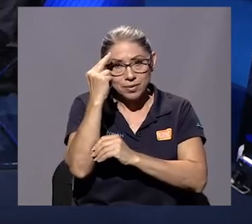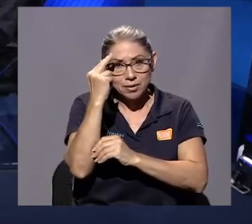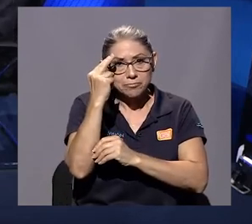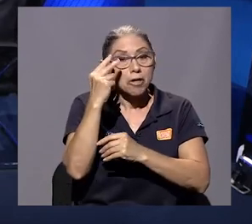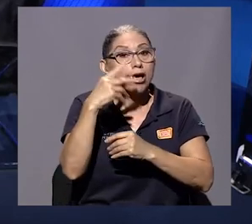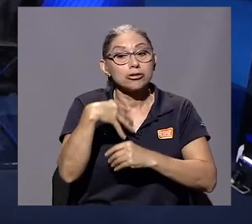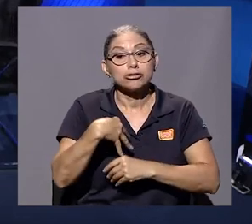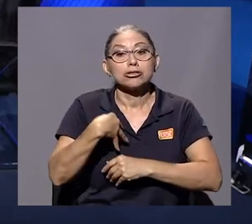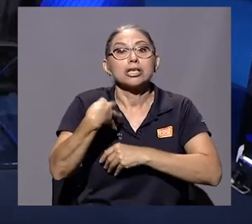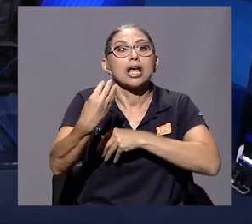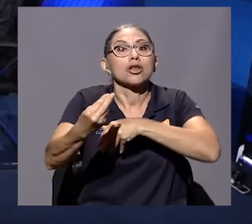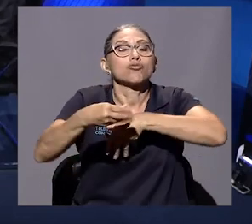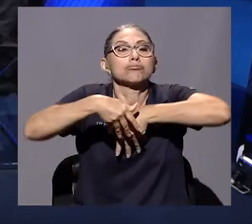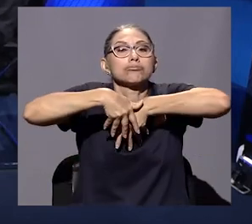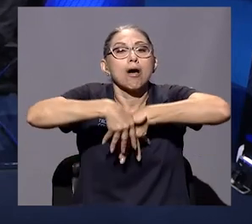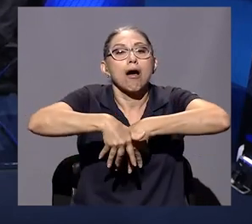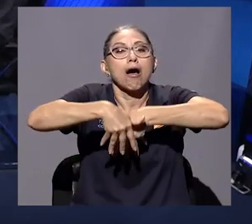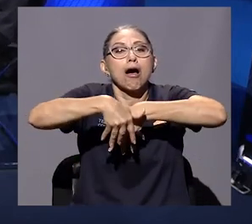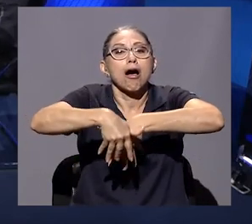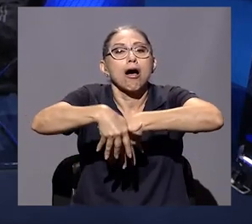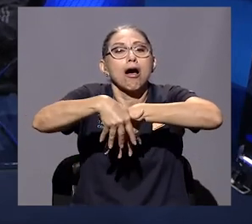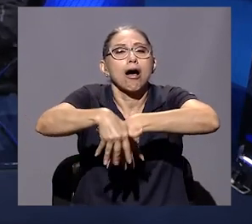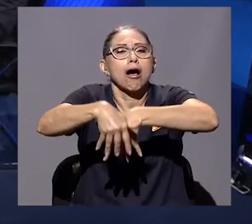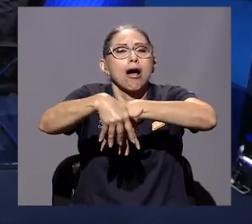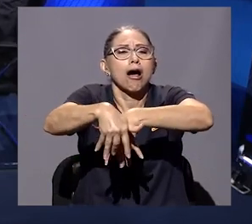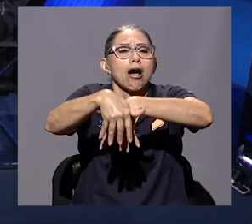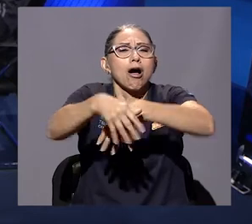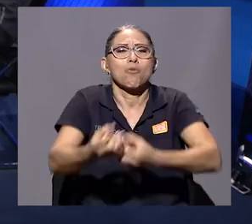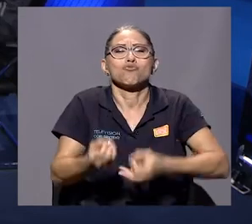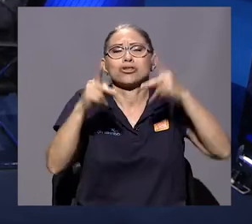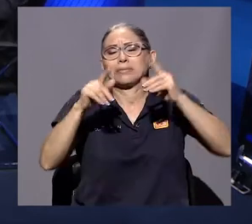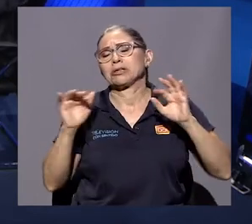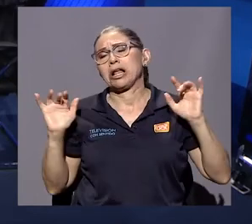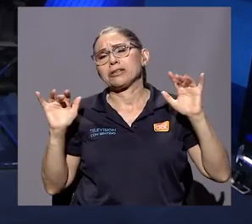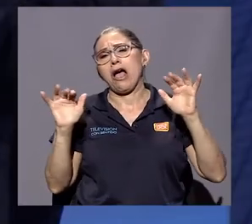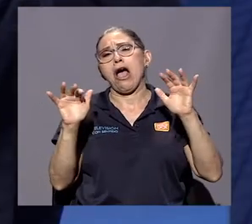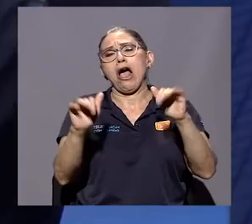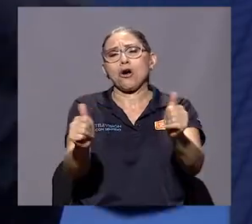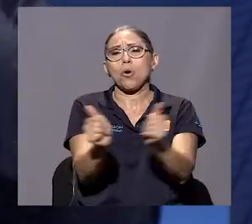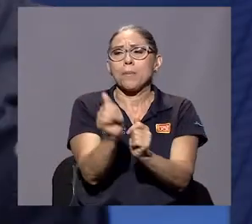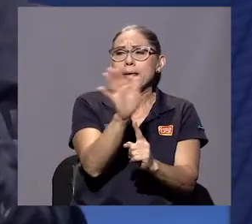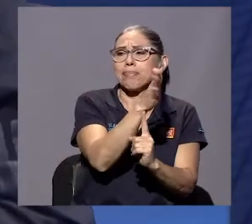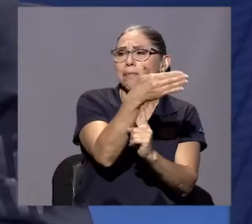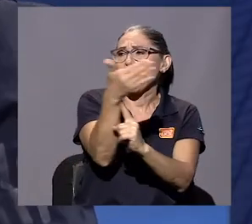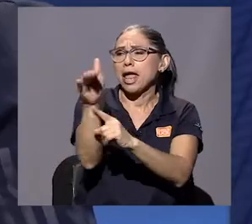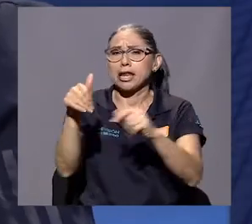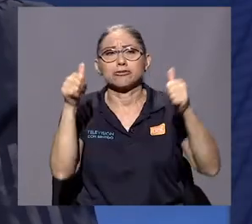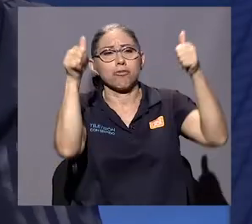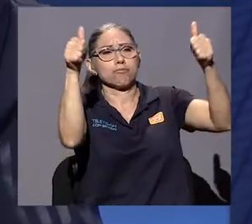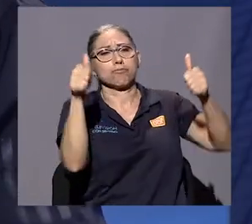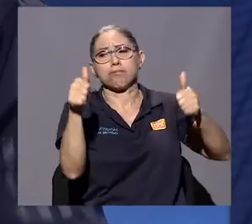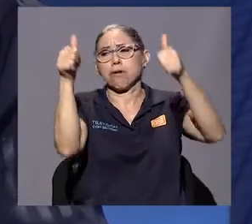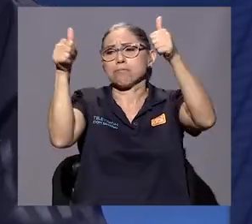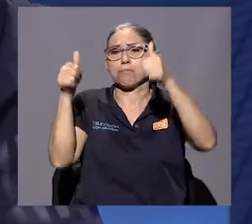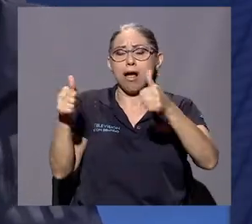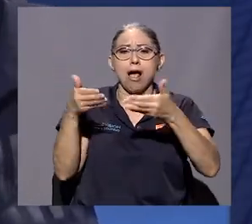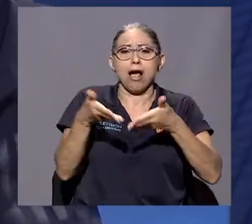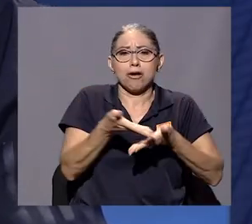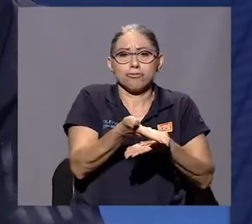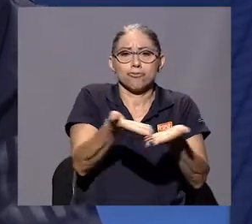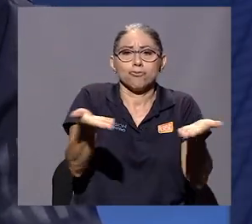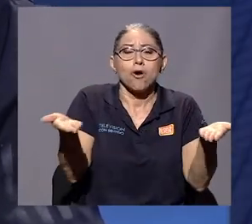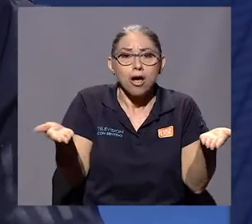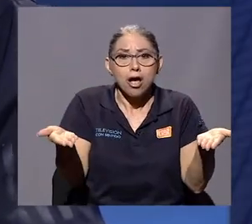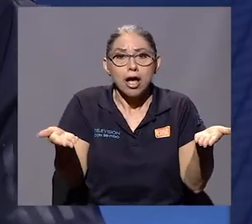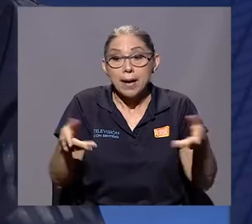se salió a desfilar por las calles de Rivas, una columna de gente con banderas y pancartas y todo. Los andinistas en eso